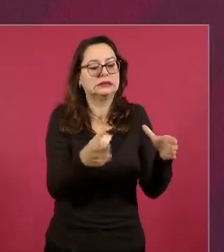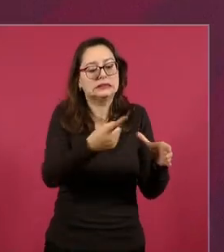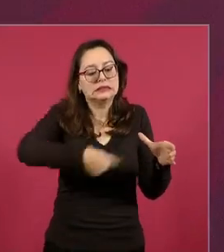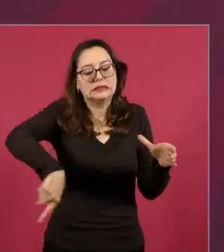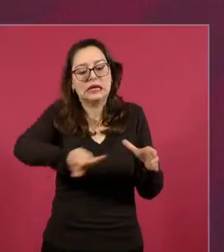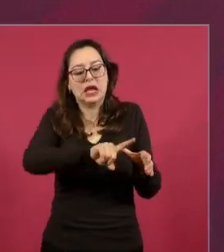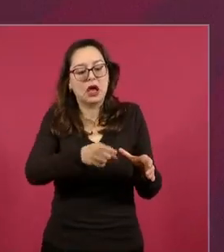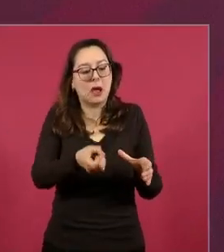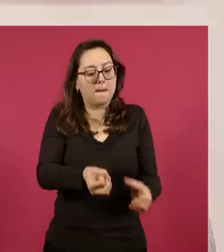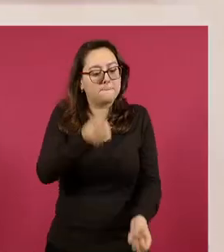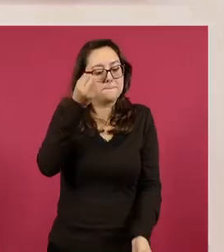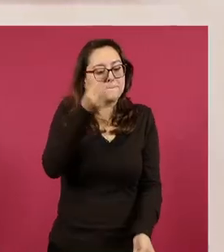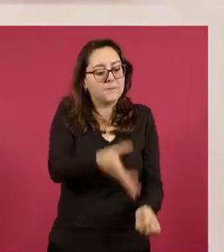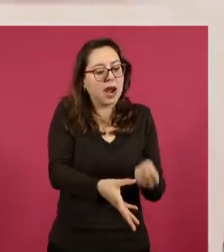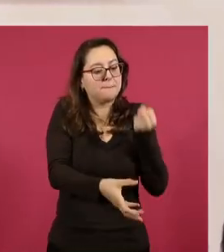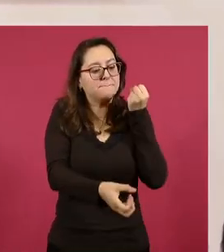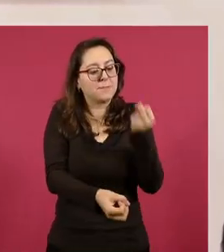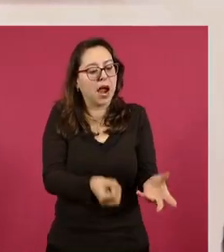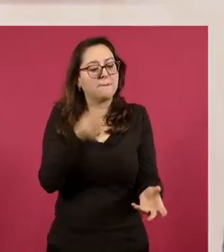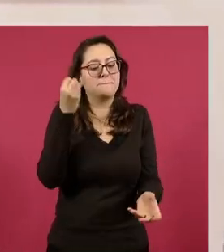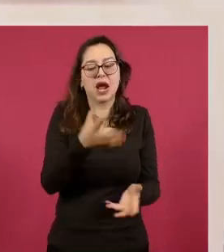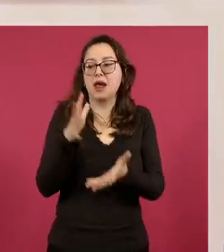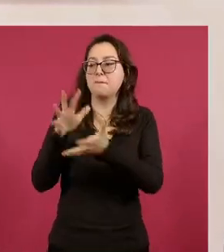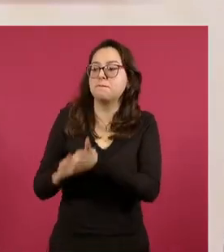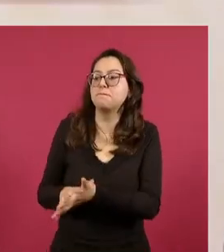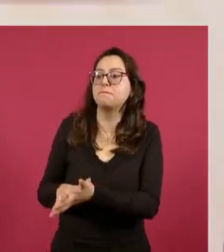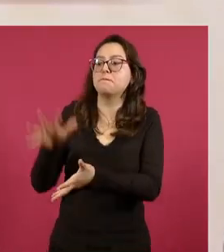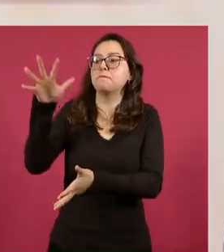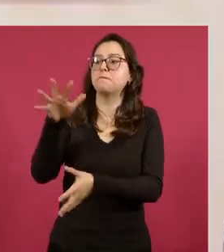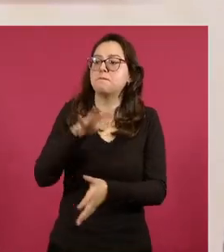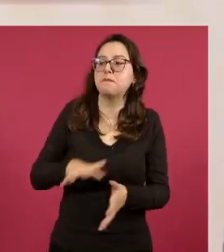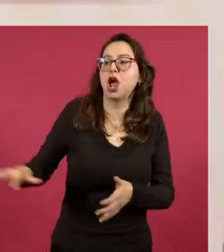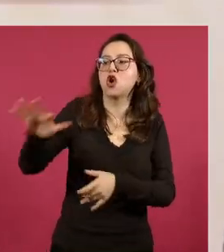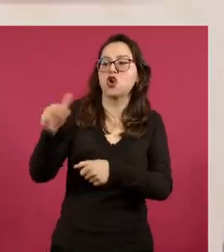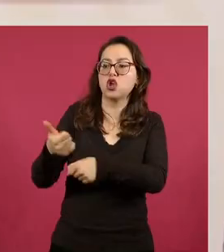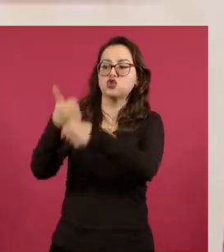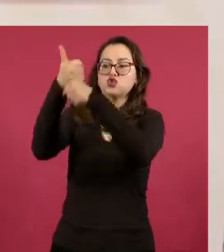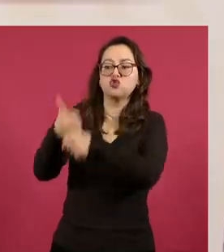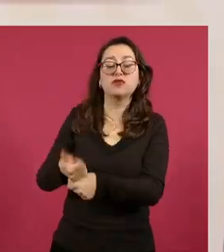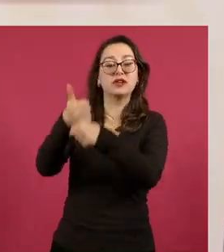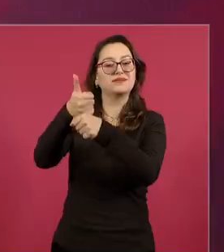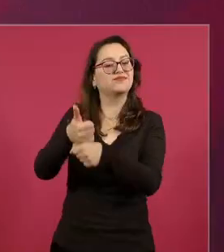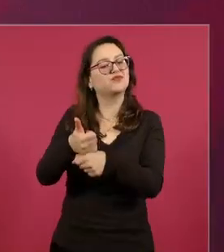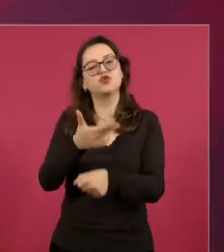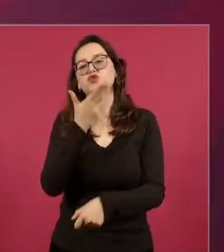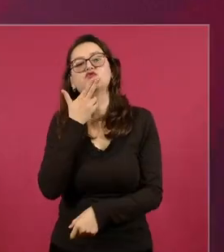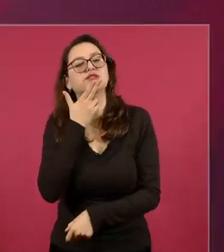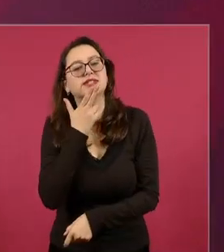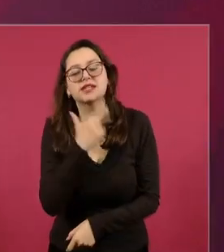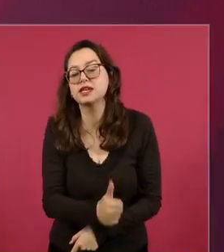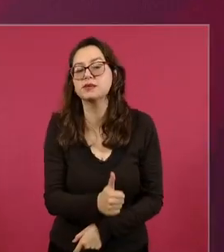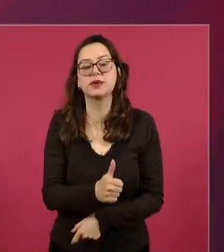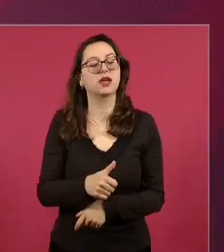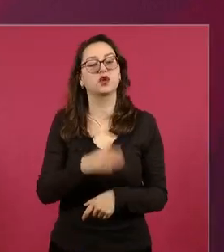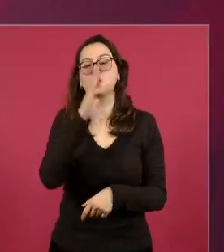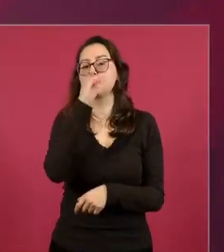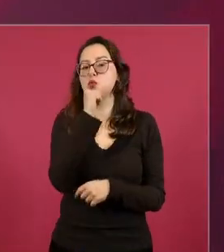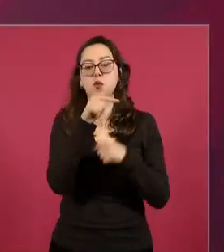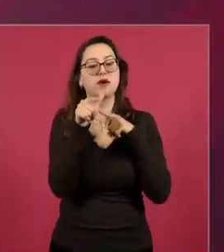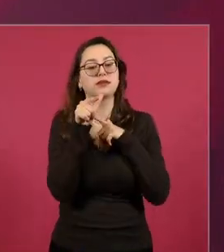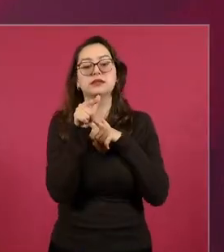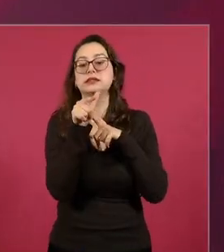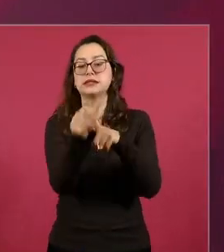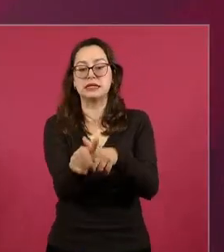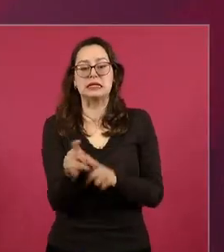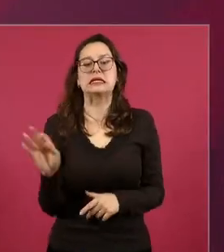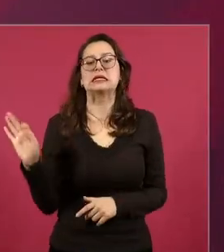una minoría a costa del sufrimiento del pueblo no tienen futuro o pueden